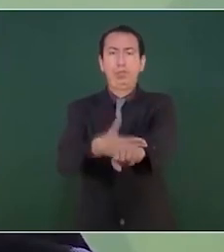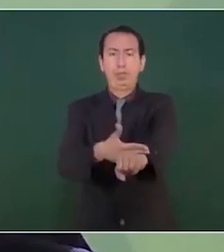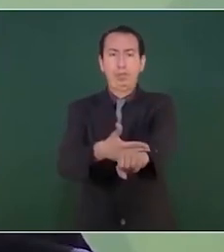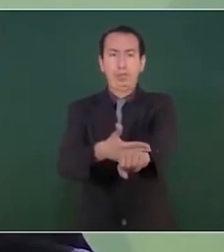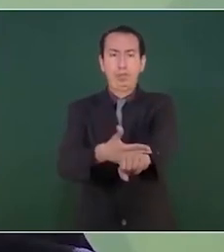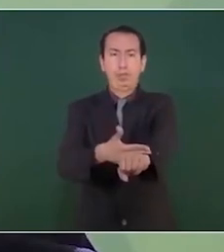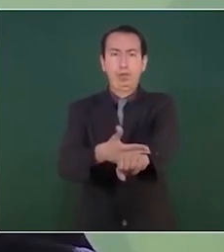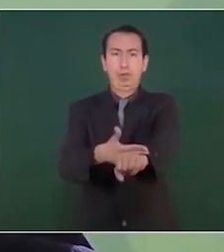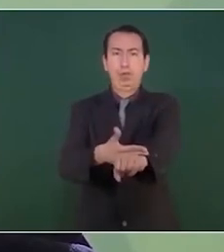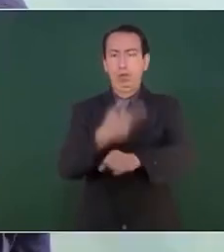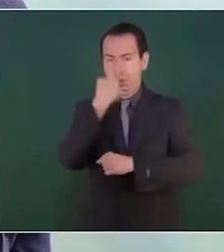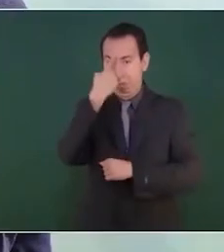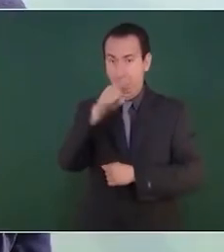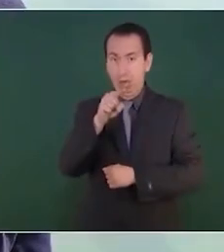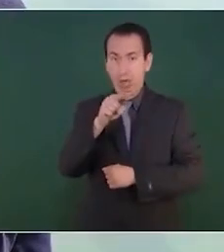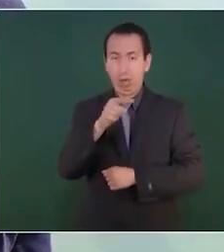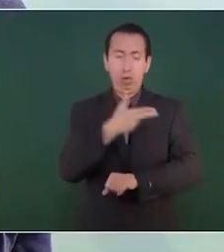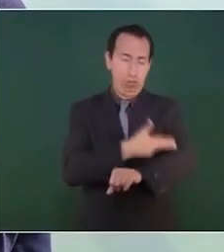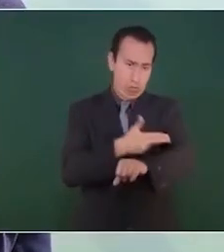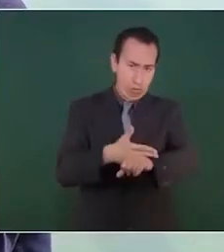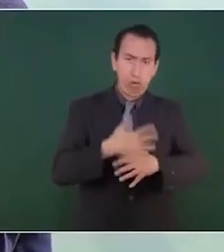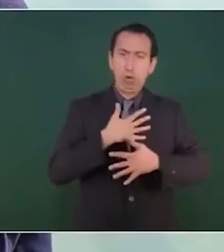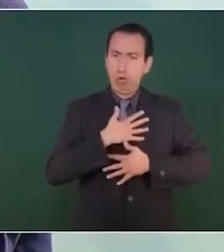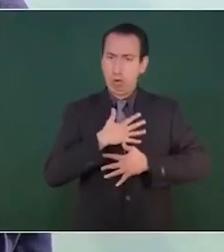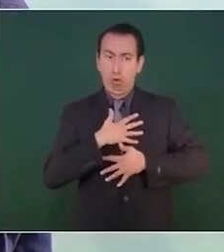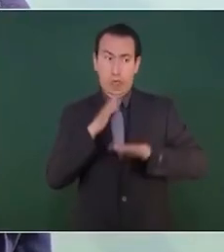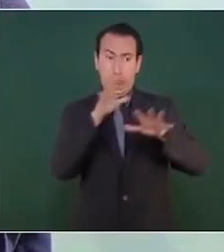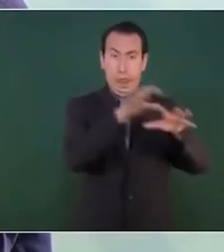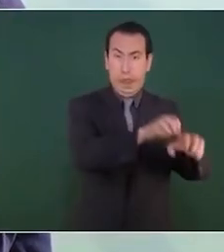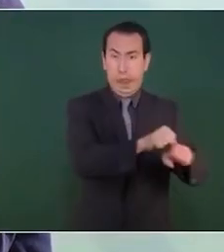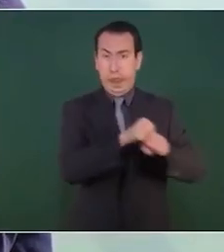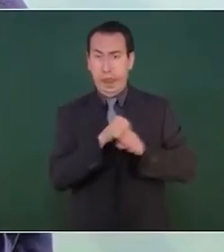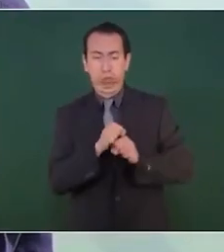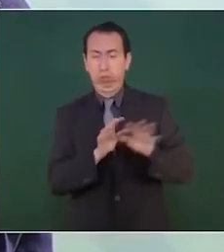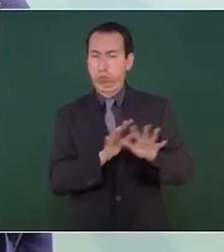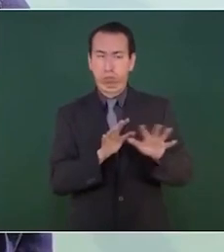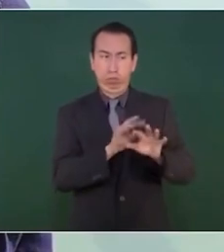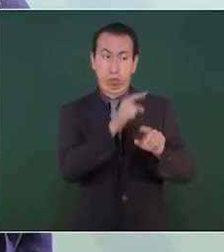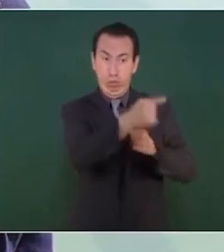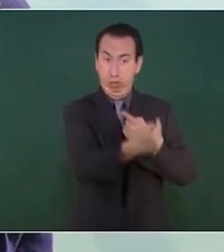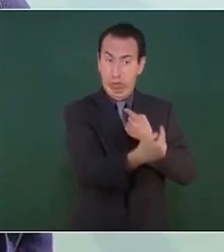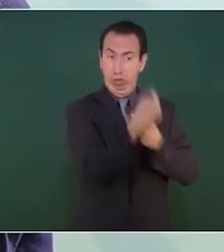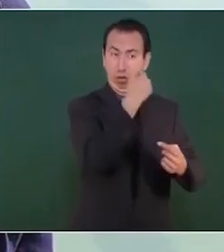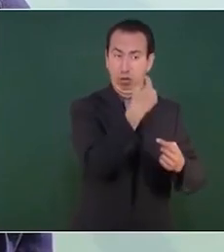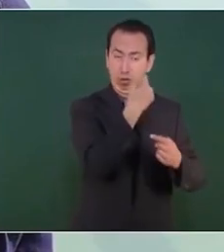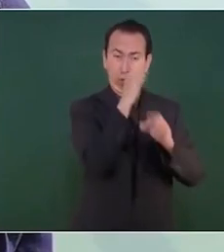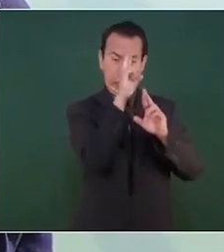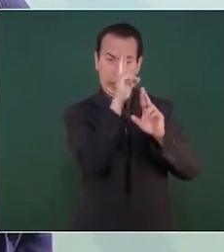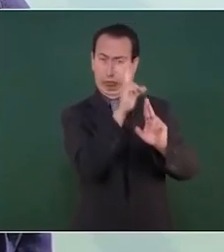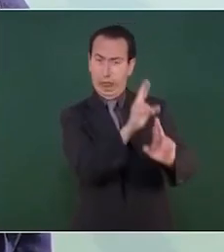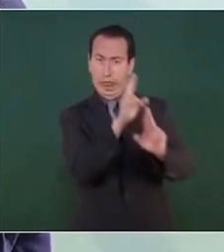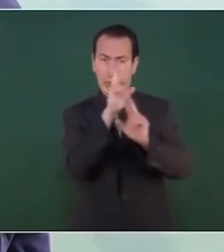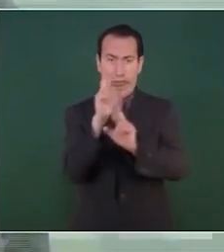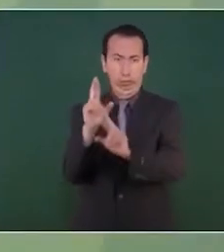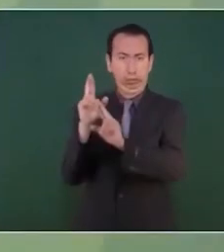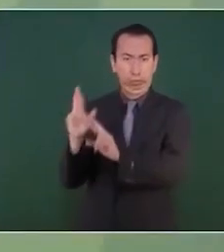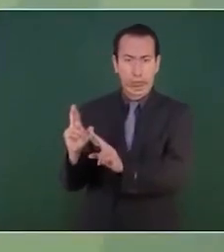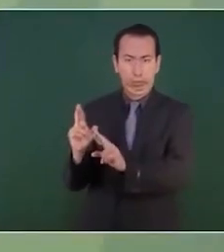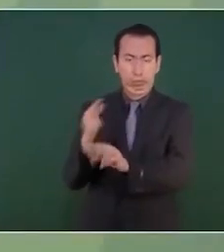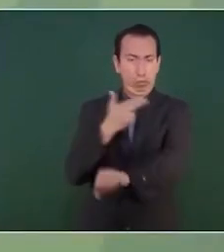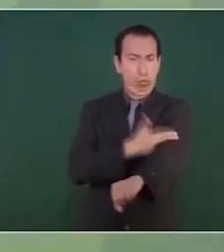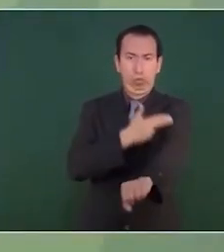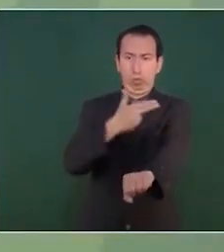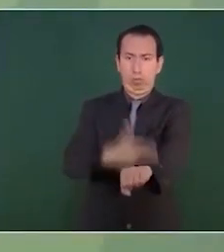principio por convicción por ideales por moral